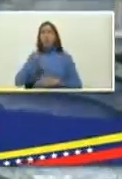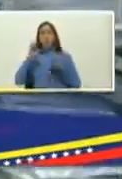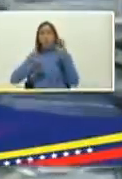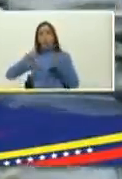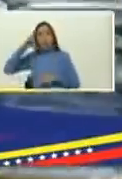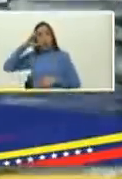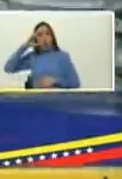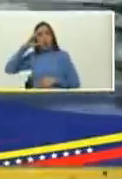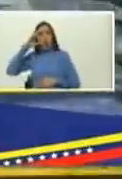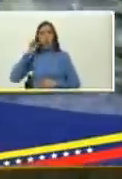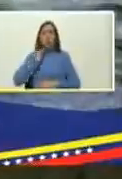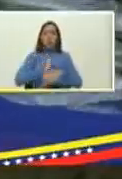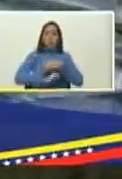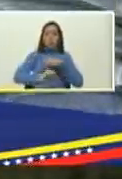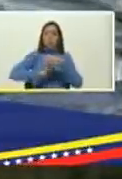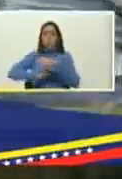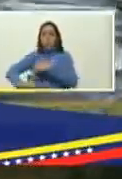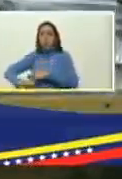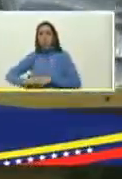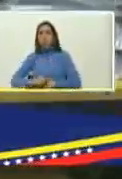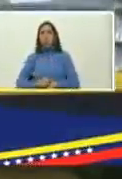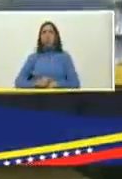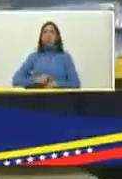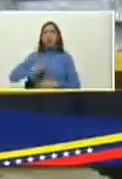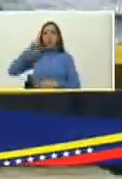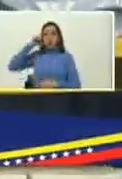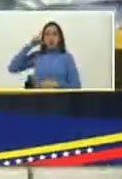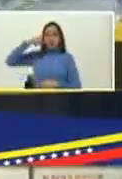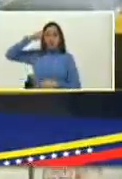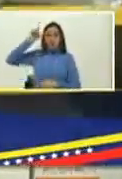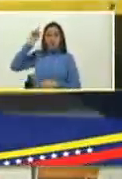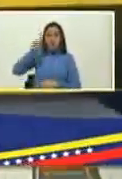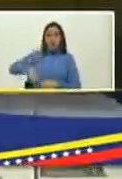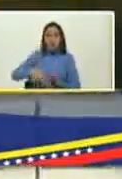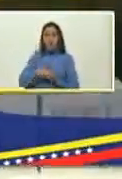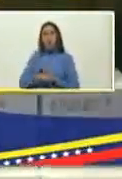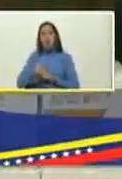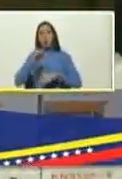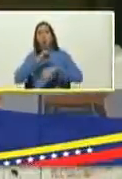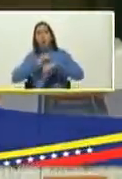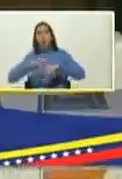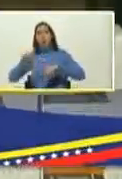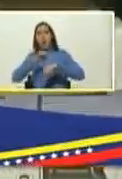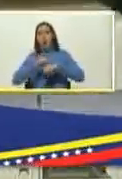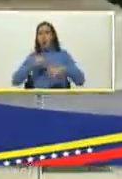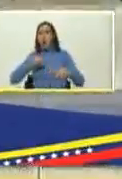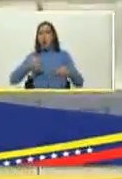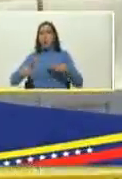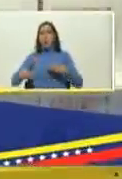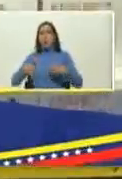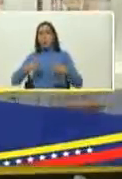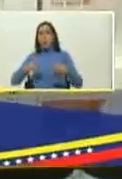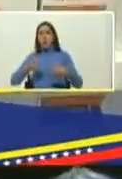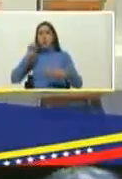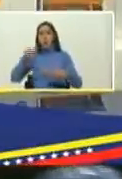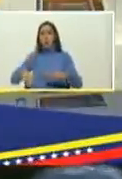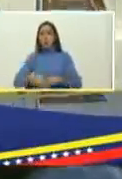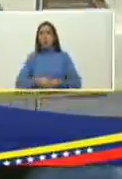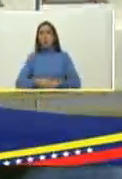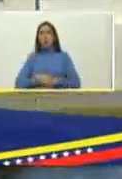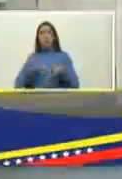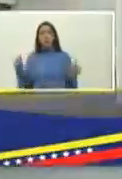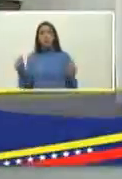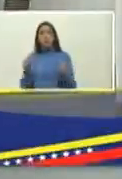obstetricia urología neurocirugía cirugía plástica y aquí está y nos